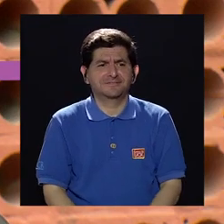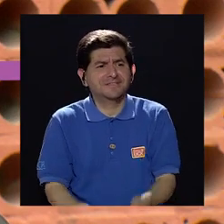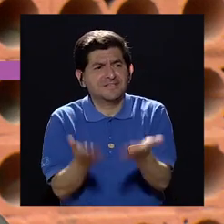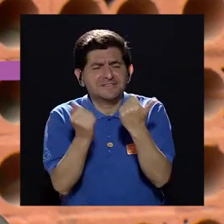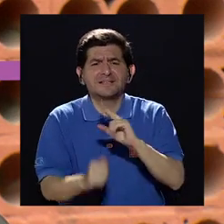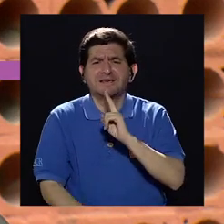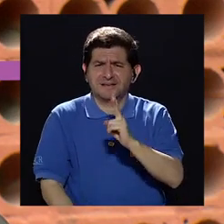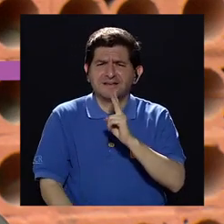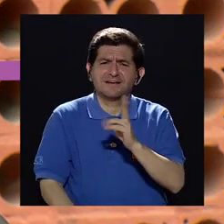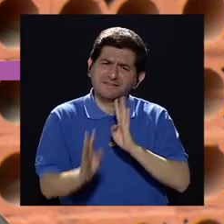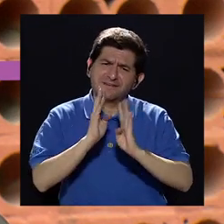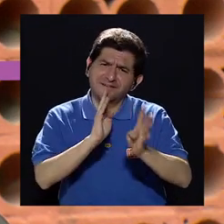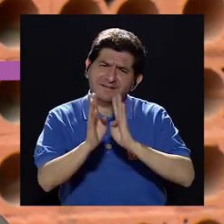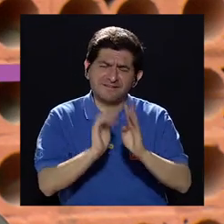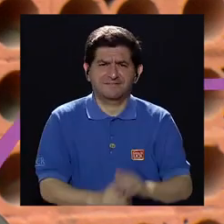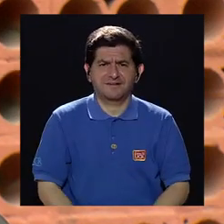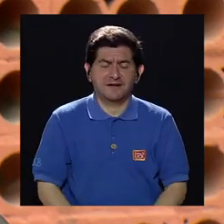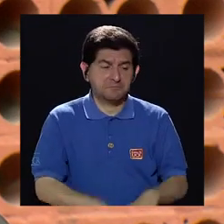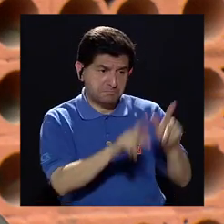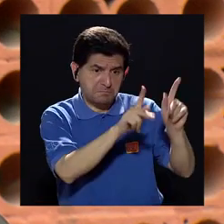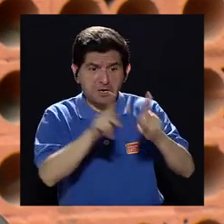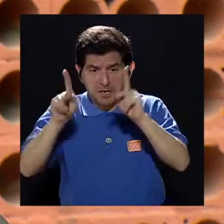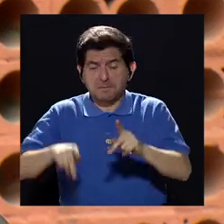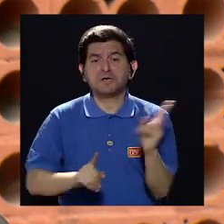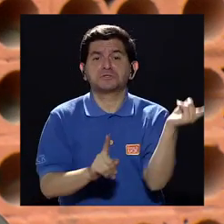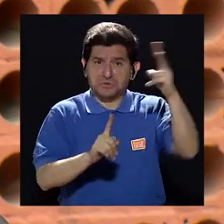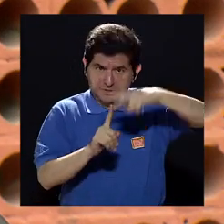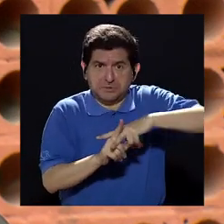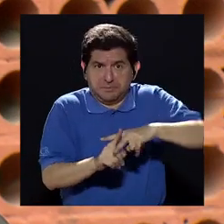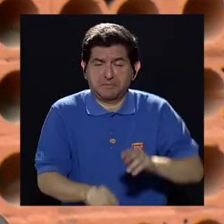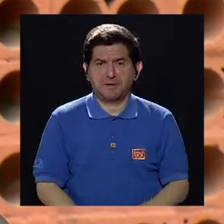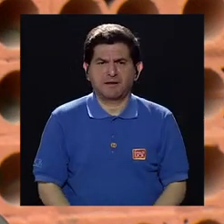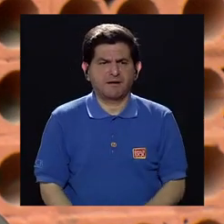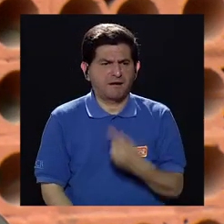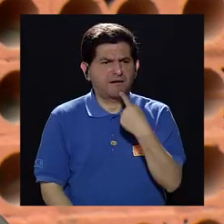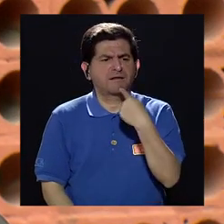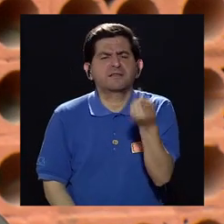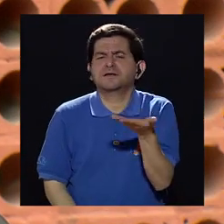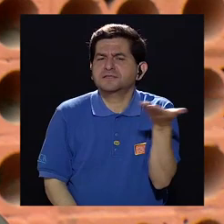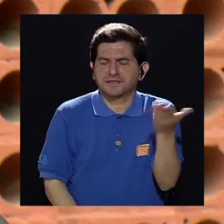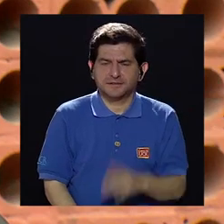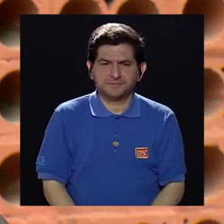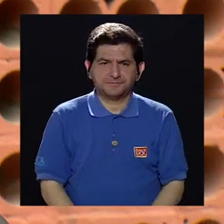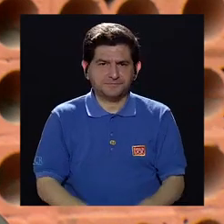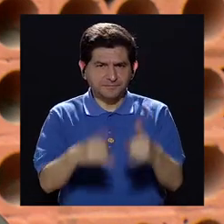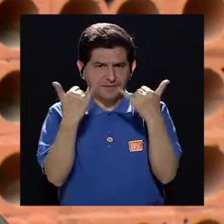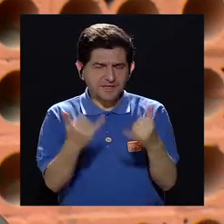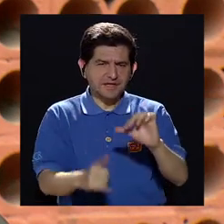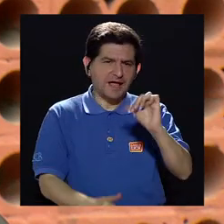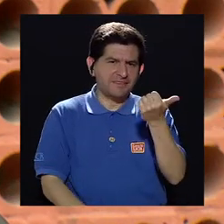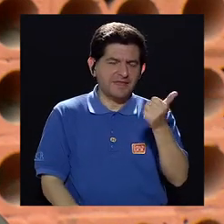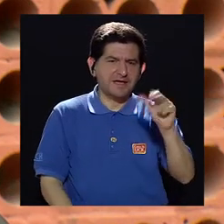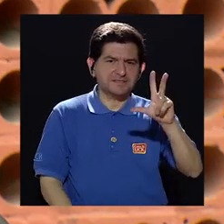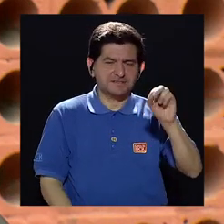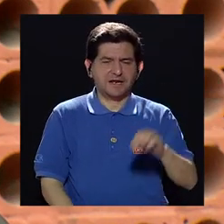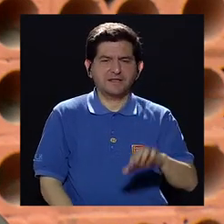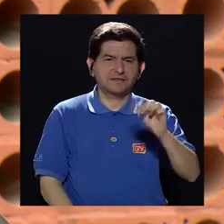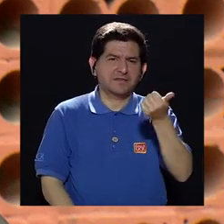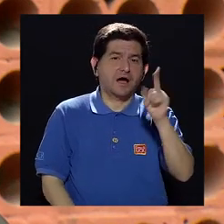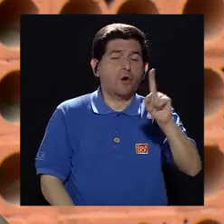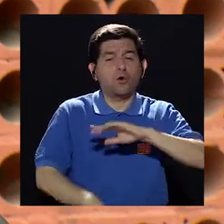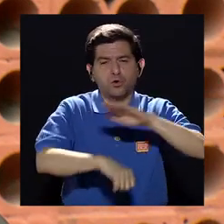hacer un poquito más realista, que de verdad la gente lo pueda aplicar, podemos decirles que ya de 10 y media,